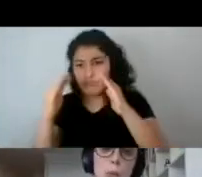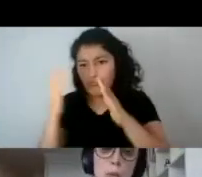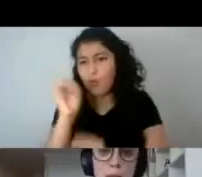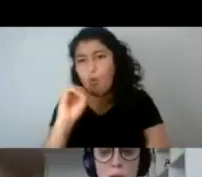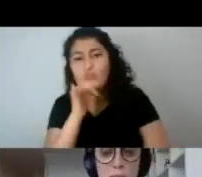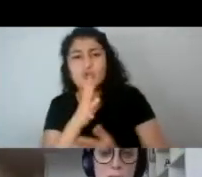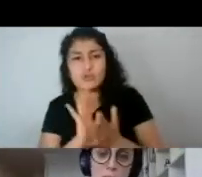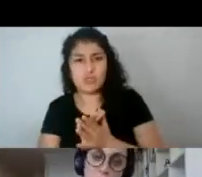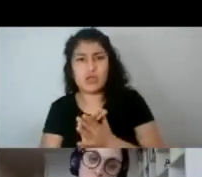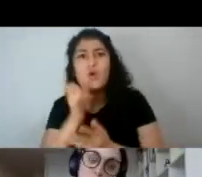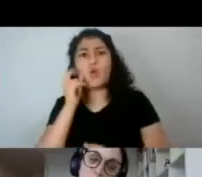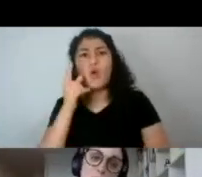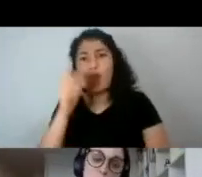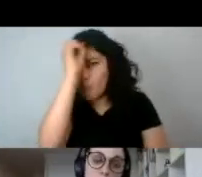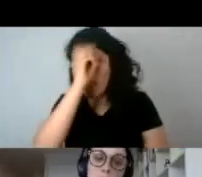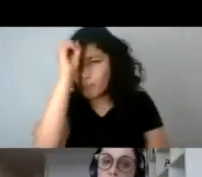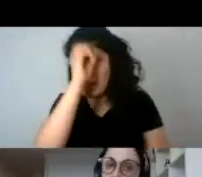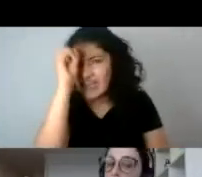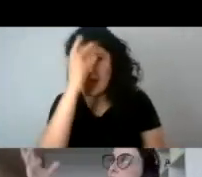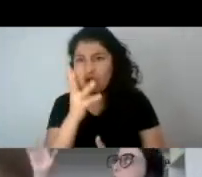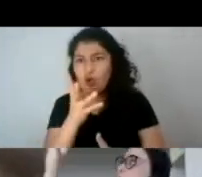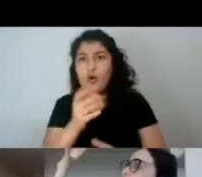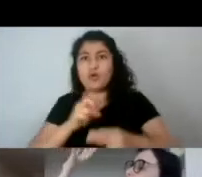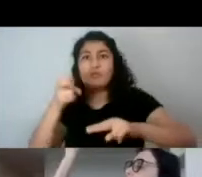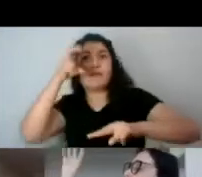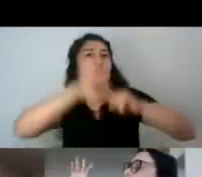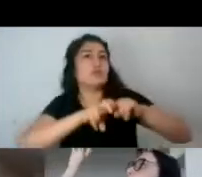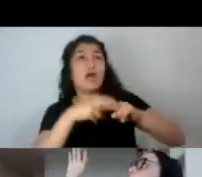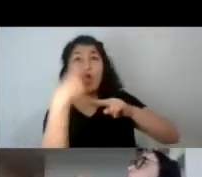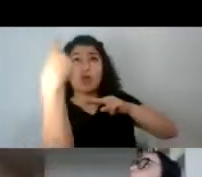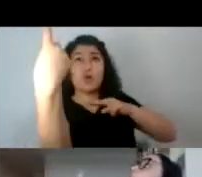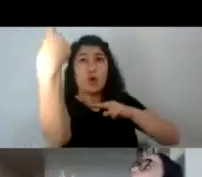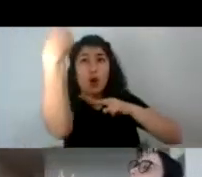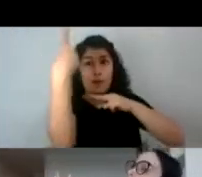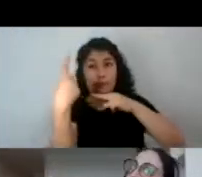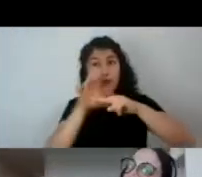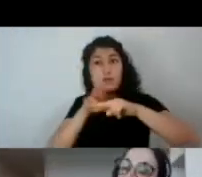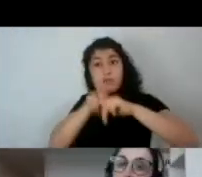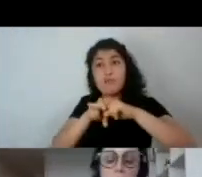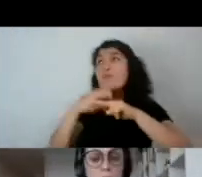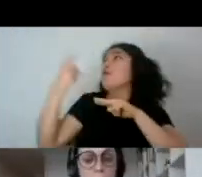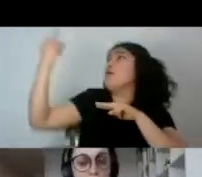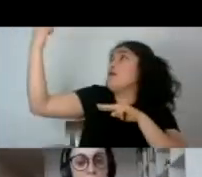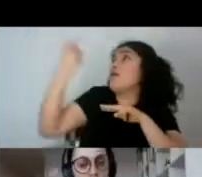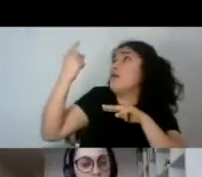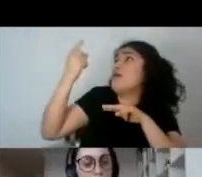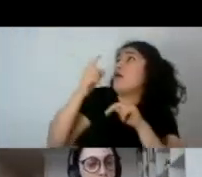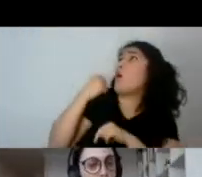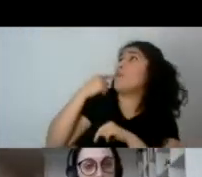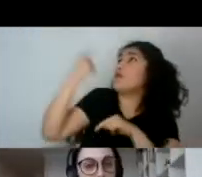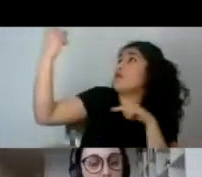posturas con relación al resto de la composición? ¿Están sentadas y hay un hombre levantado y ellas están mirando hacia arriba? ¿No? O sea,